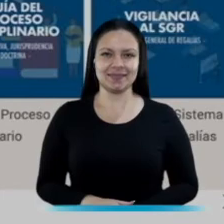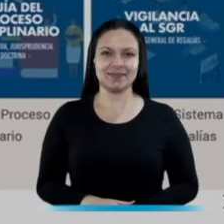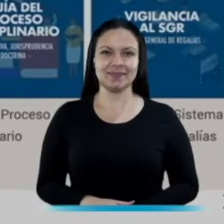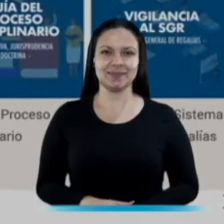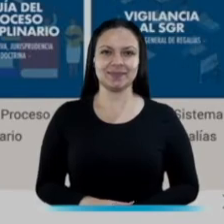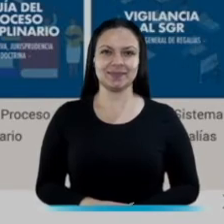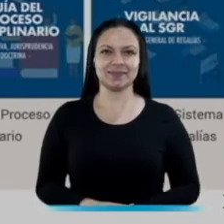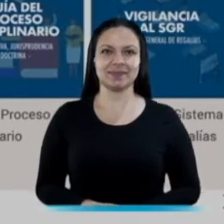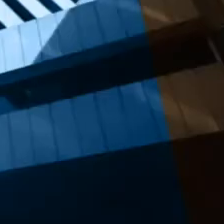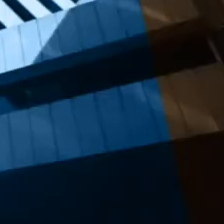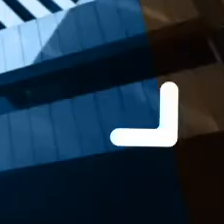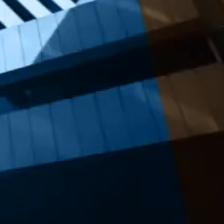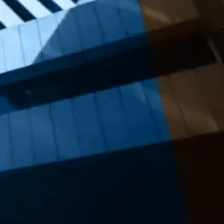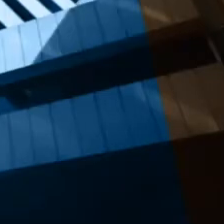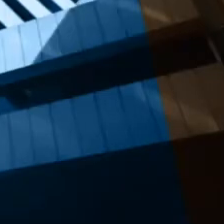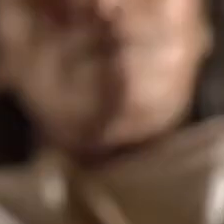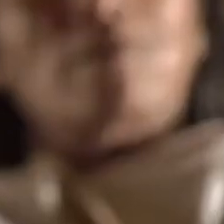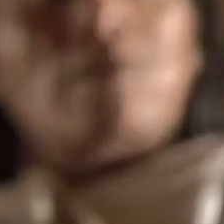.gov.co.